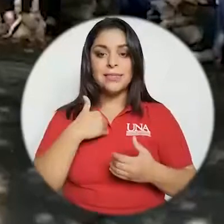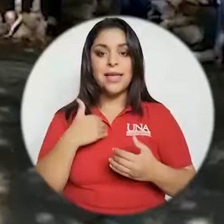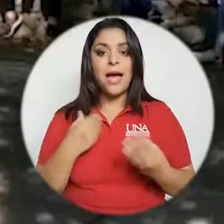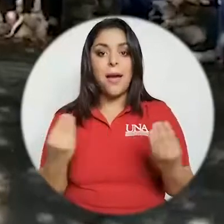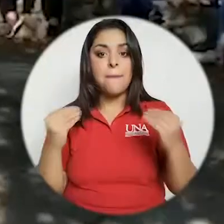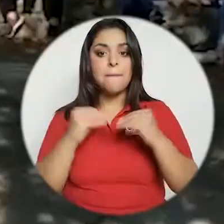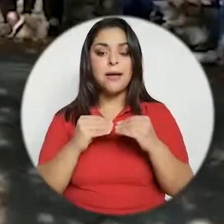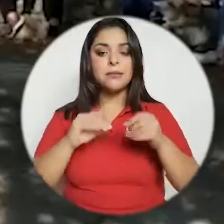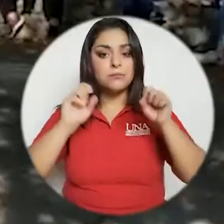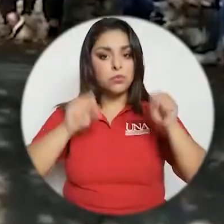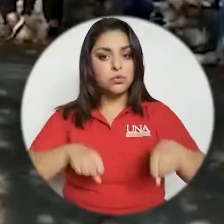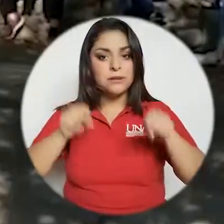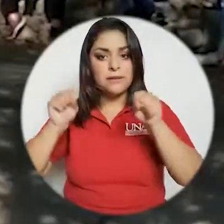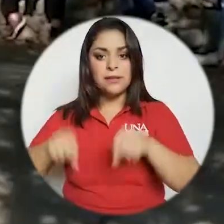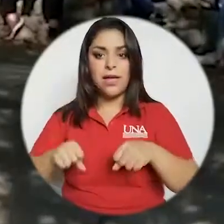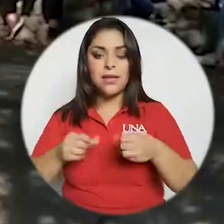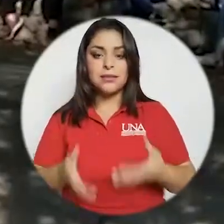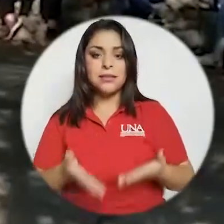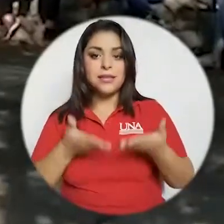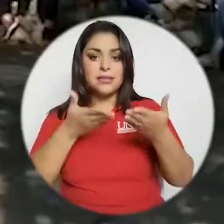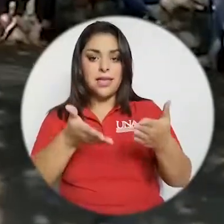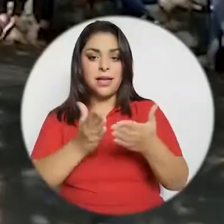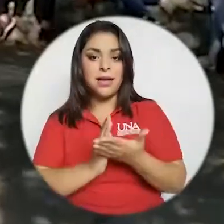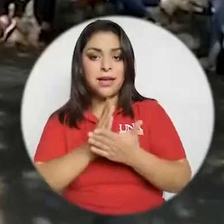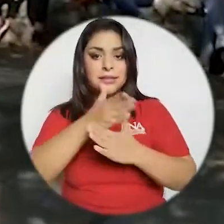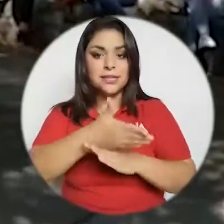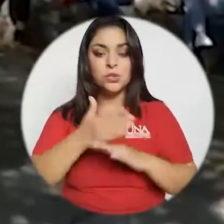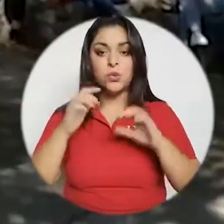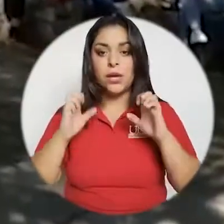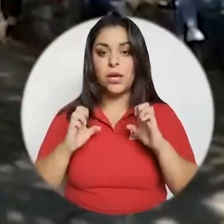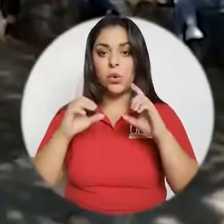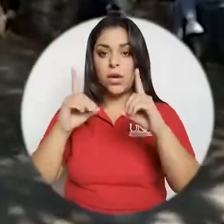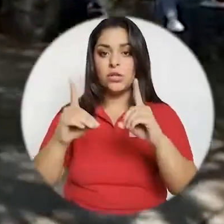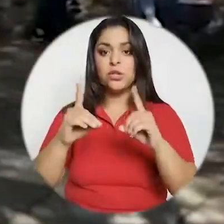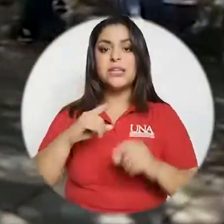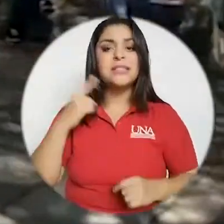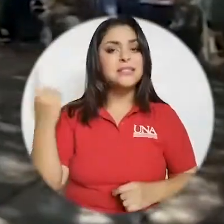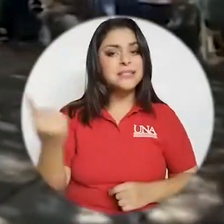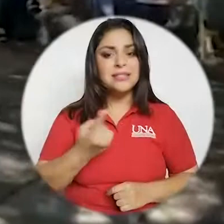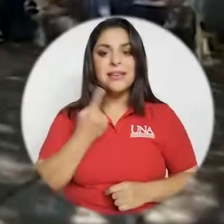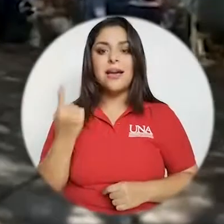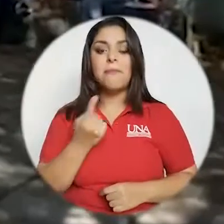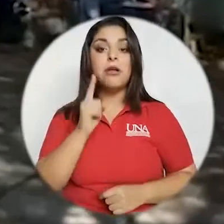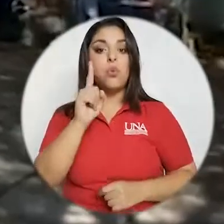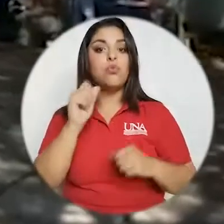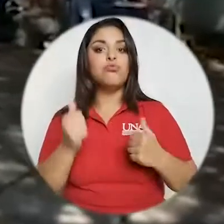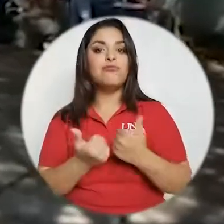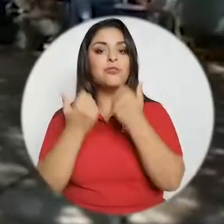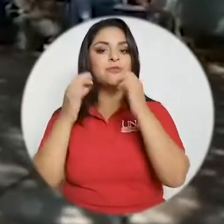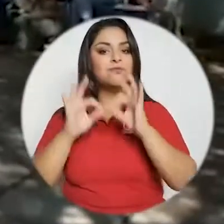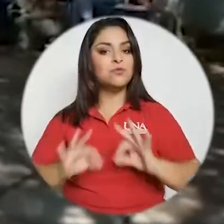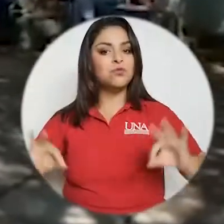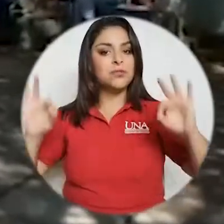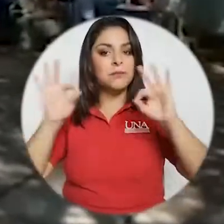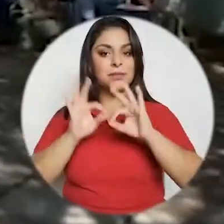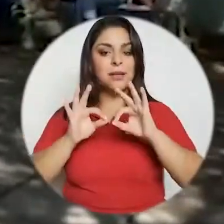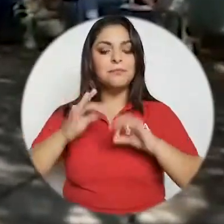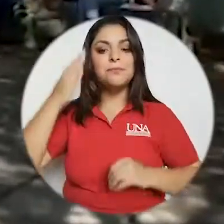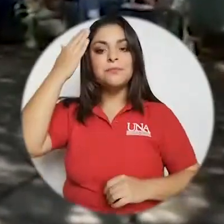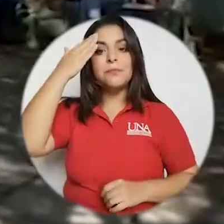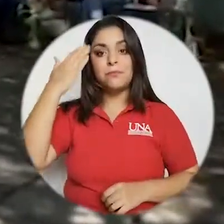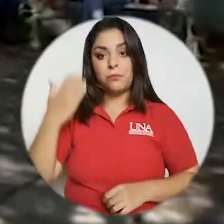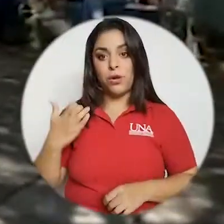que tenga mayores posibilidades de brindar acceso a la educación siempre será un reto